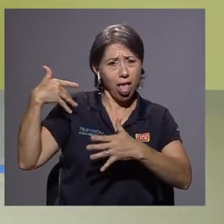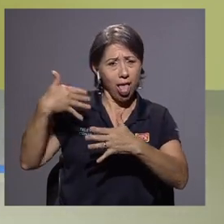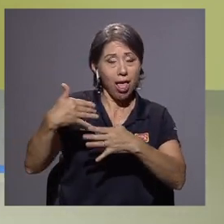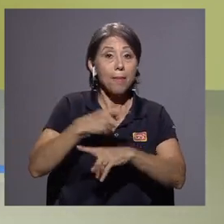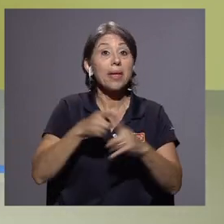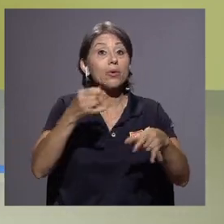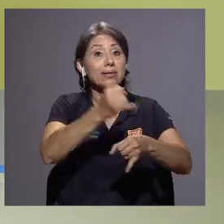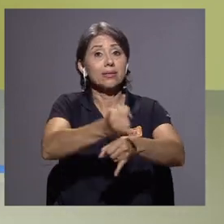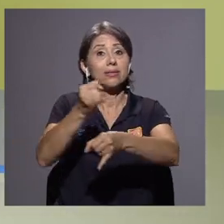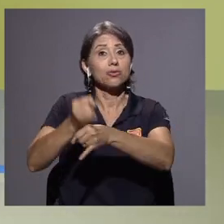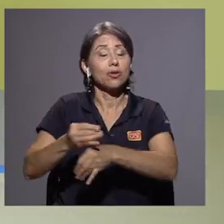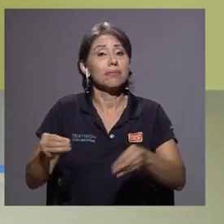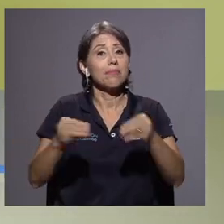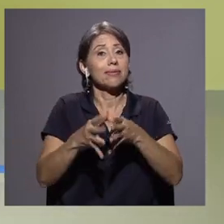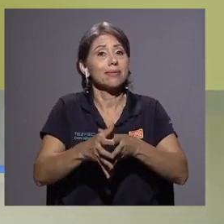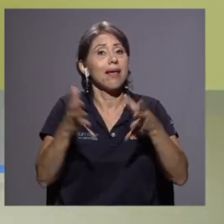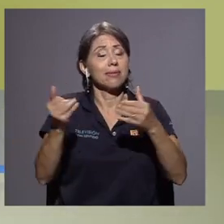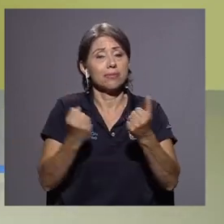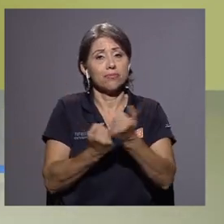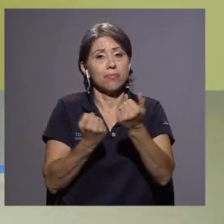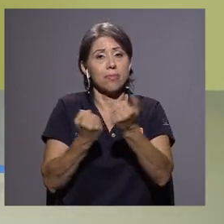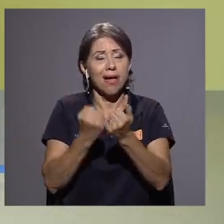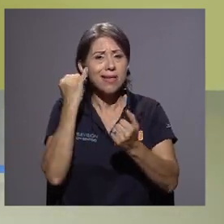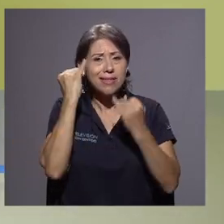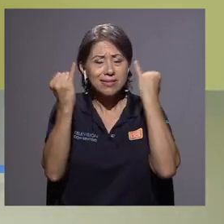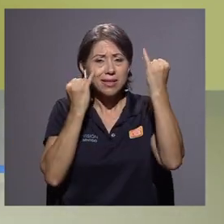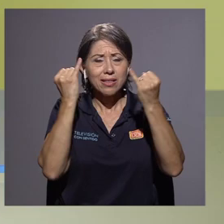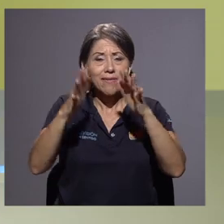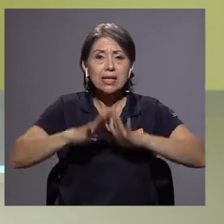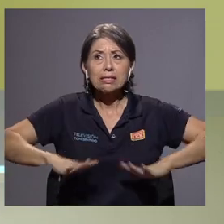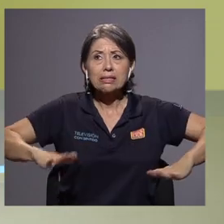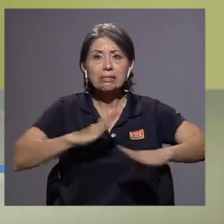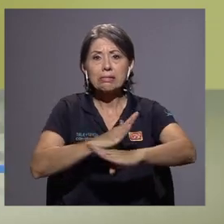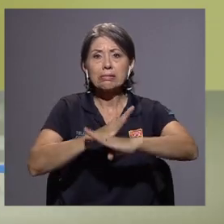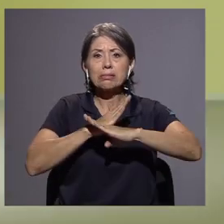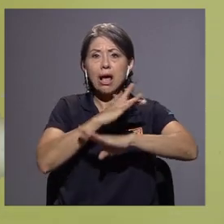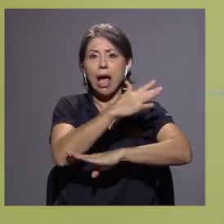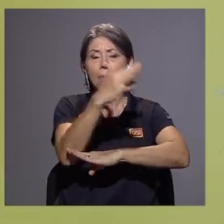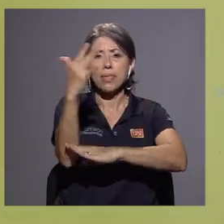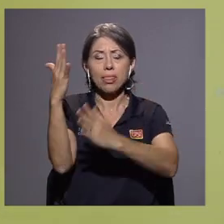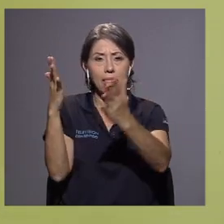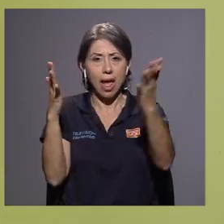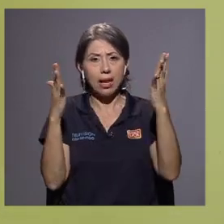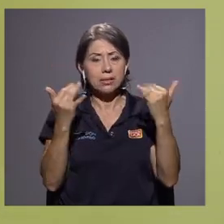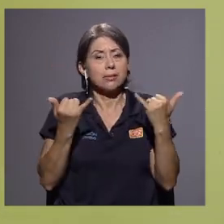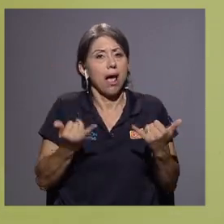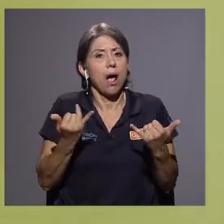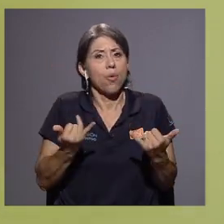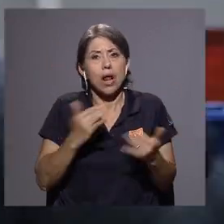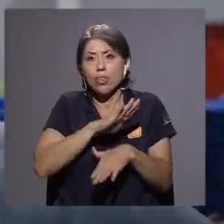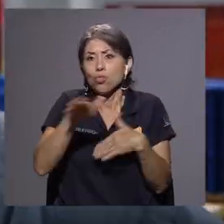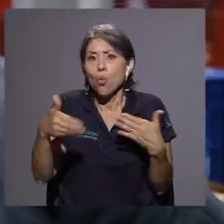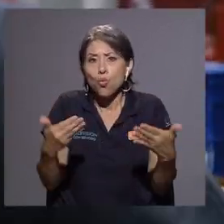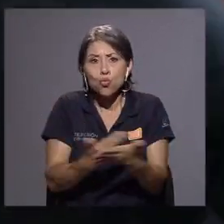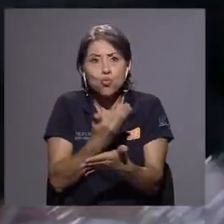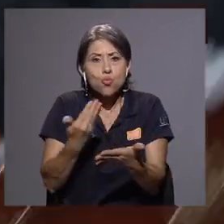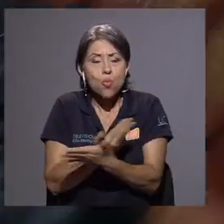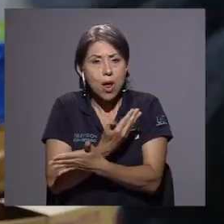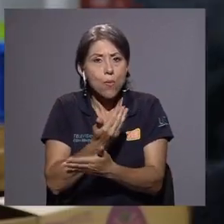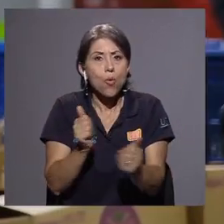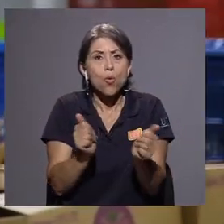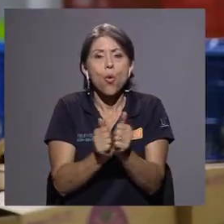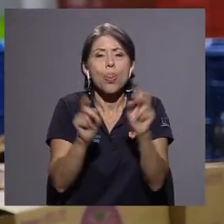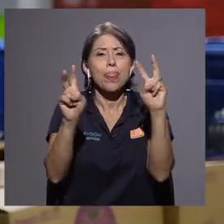instituciones más grandes están respaldando iniciativas ambientales y que ahora toda innovación o todo nuevo que venga en el sector